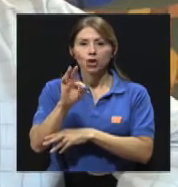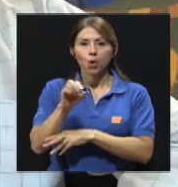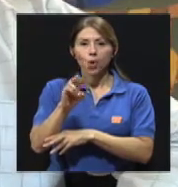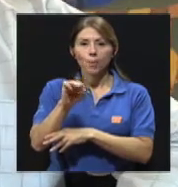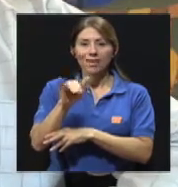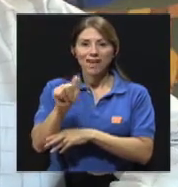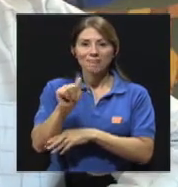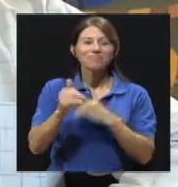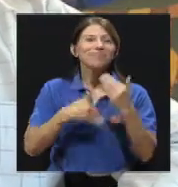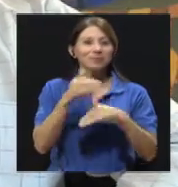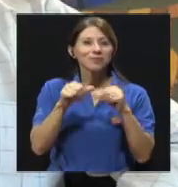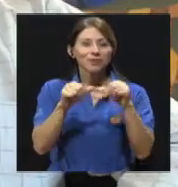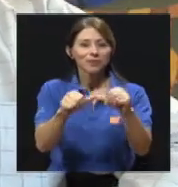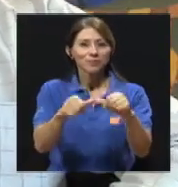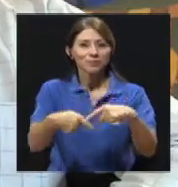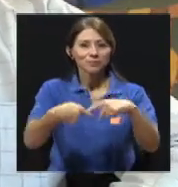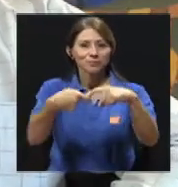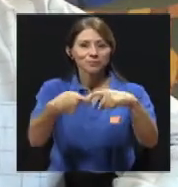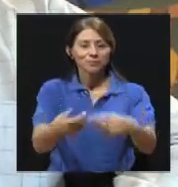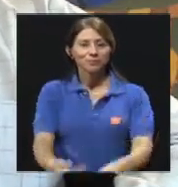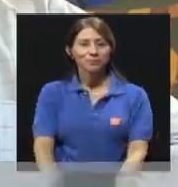Quédense con nosotros y ya regresamos.